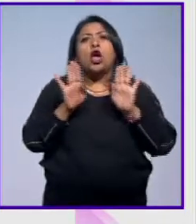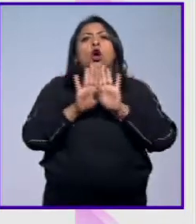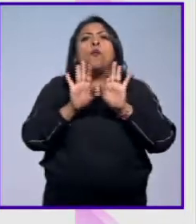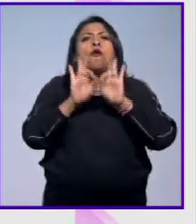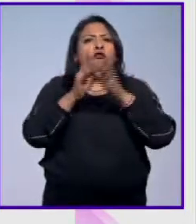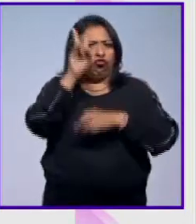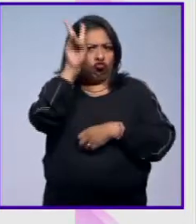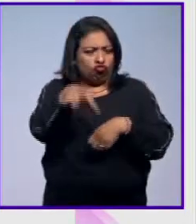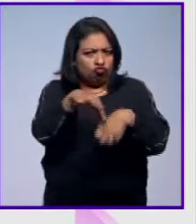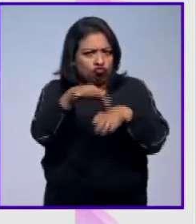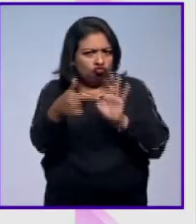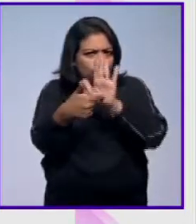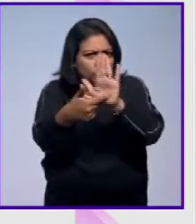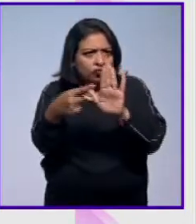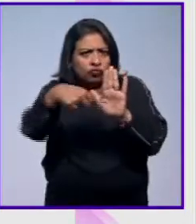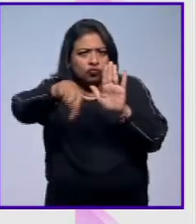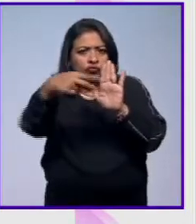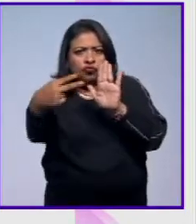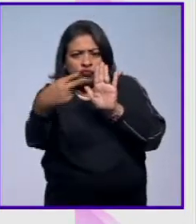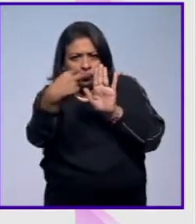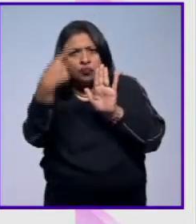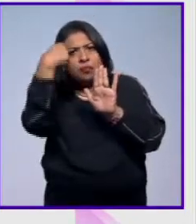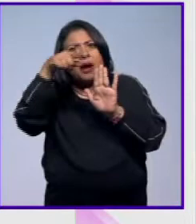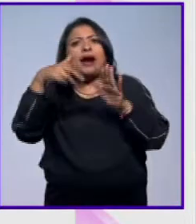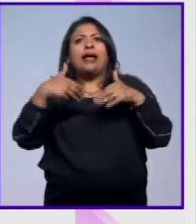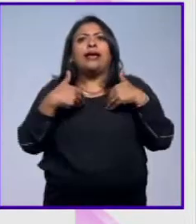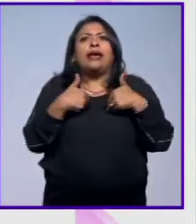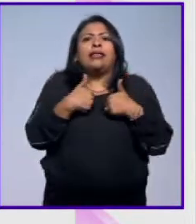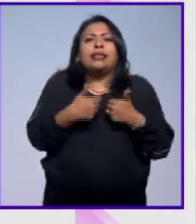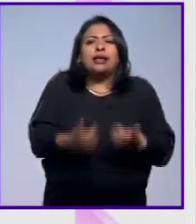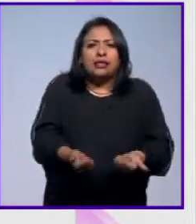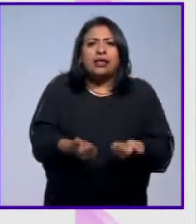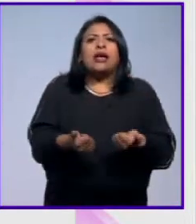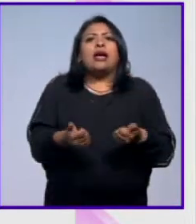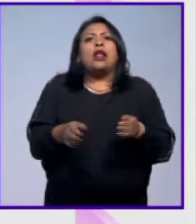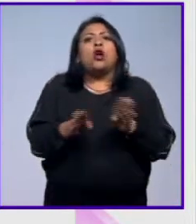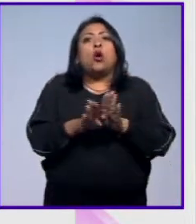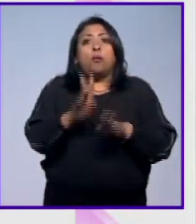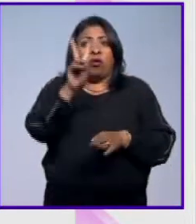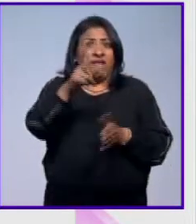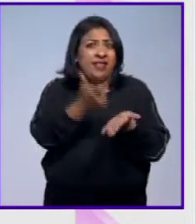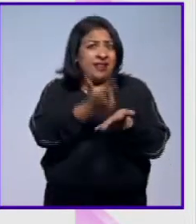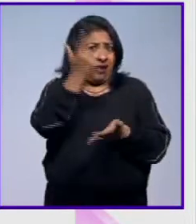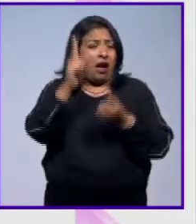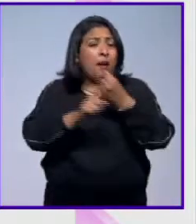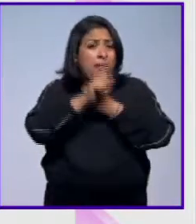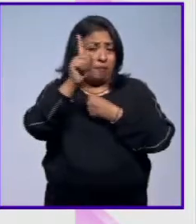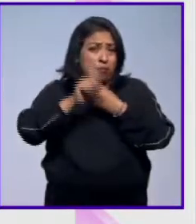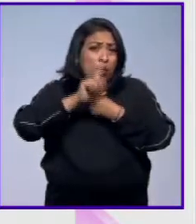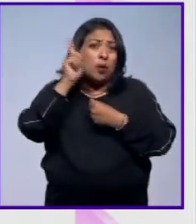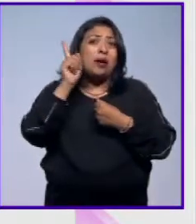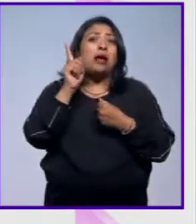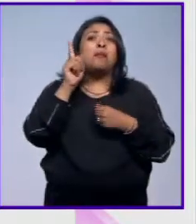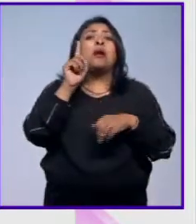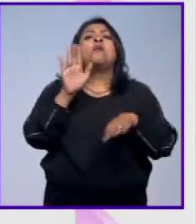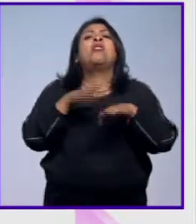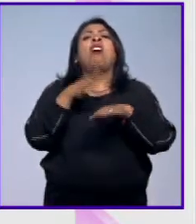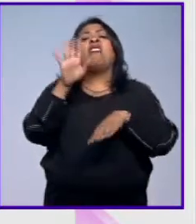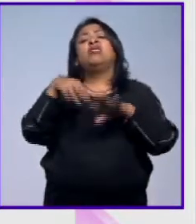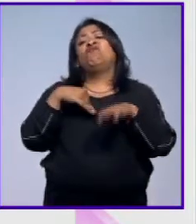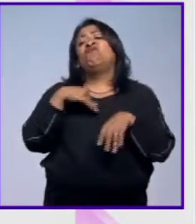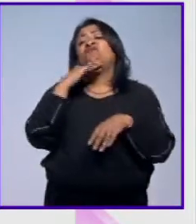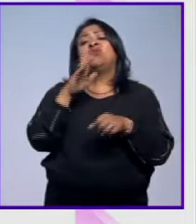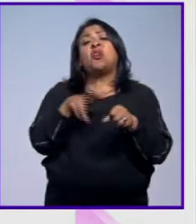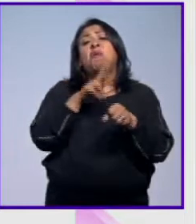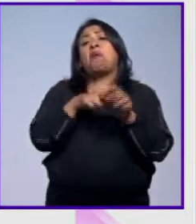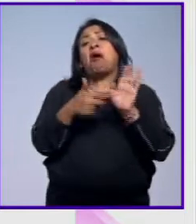manera más real posible para que se entendiera lo grave que es este problema pero también porque está tan normalizado en una